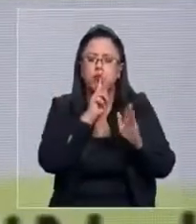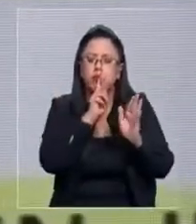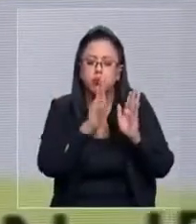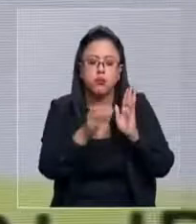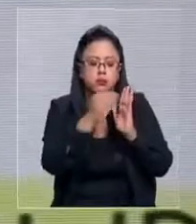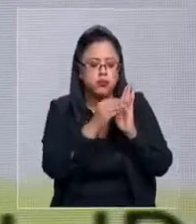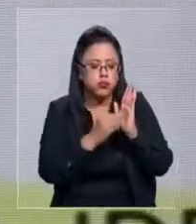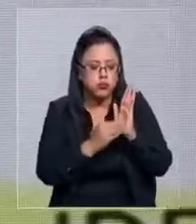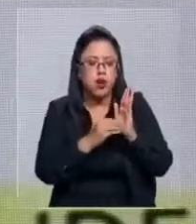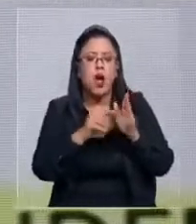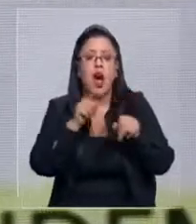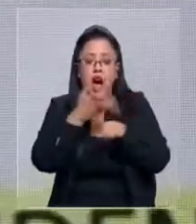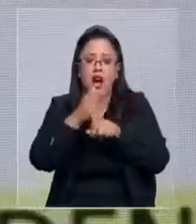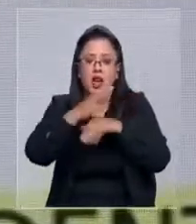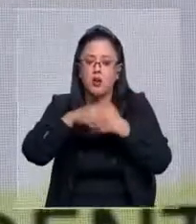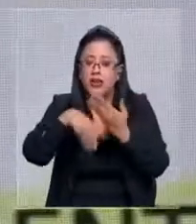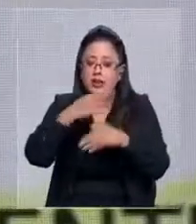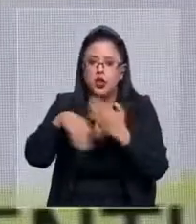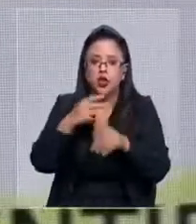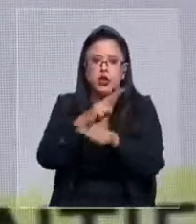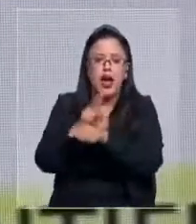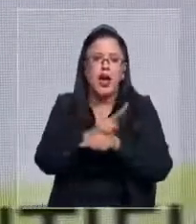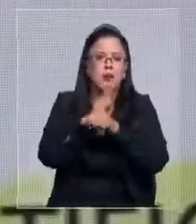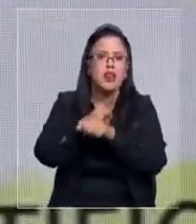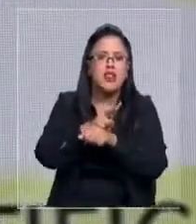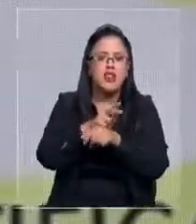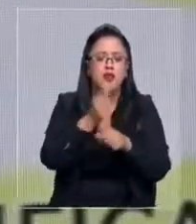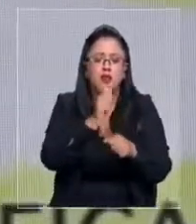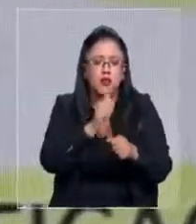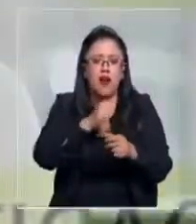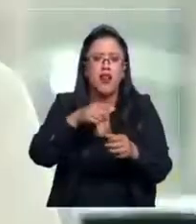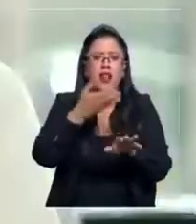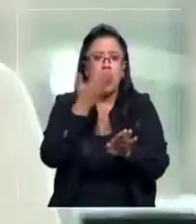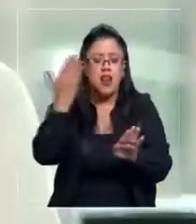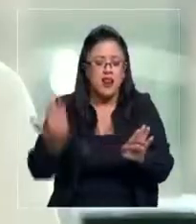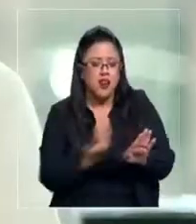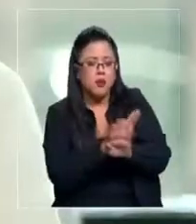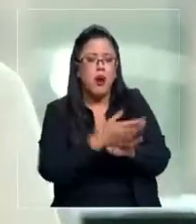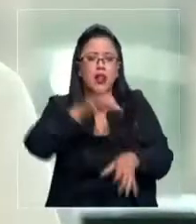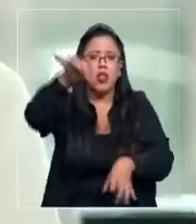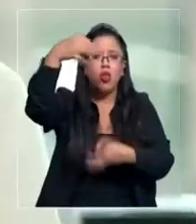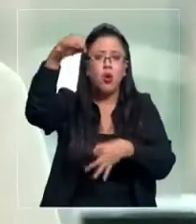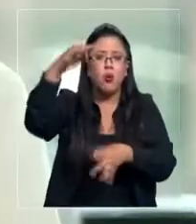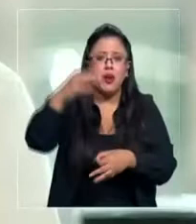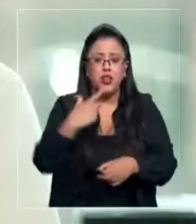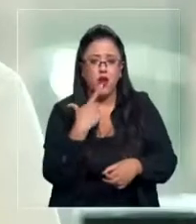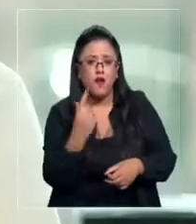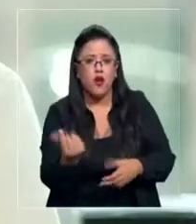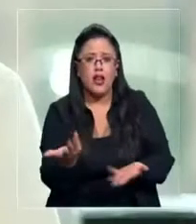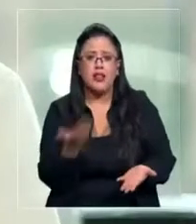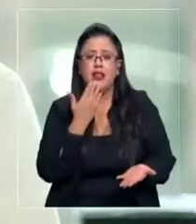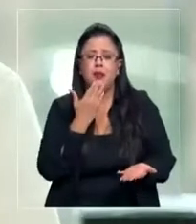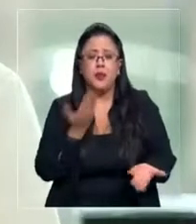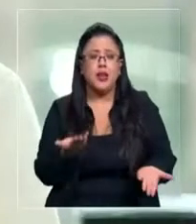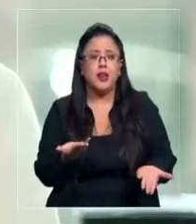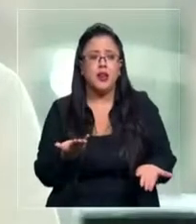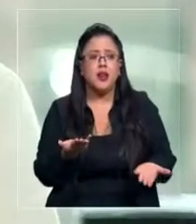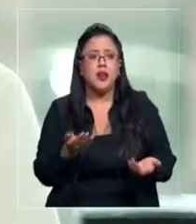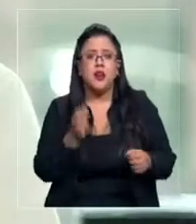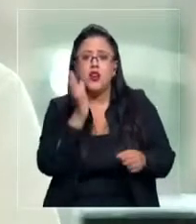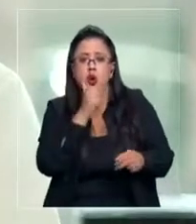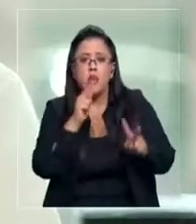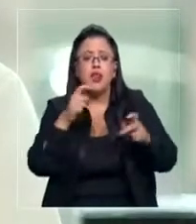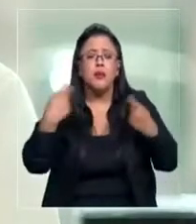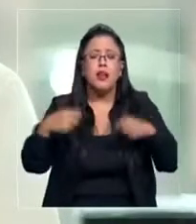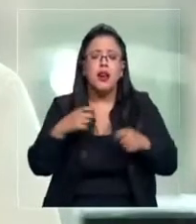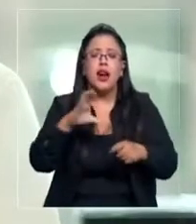Desorden administrativo, porque faltaron documentos respaldados con factura y boleta. Se identificaron egresos no cargados en minutos de gastos comunes, o